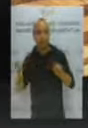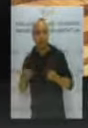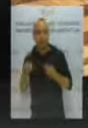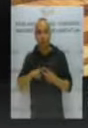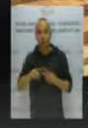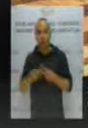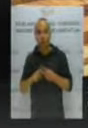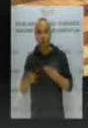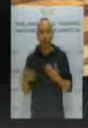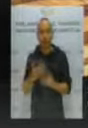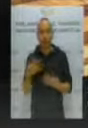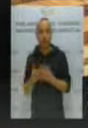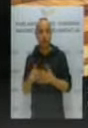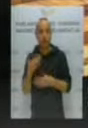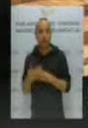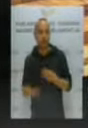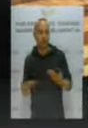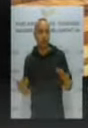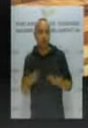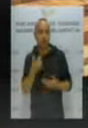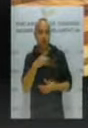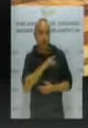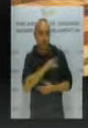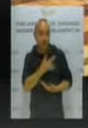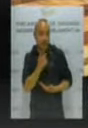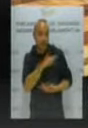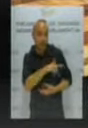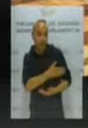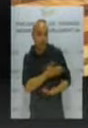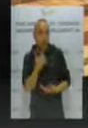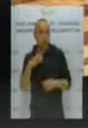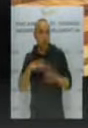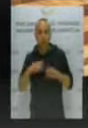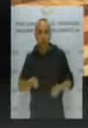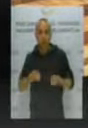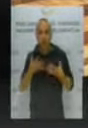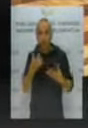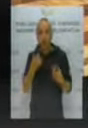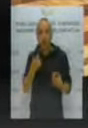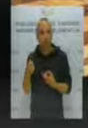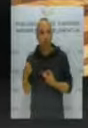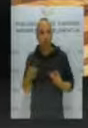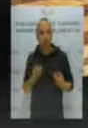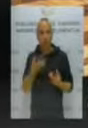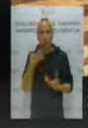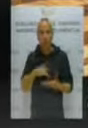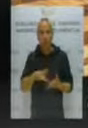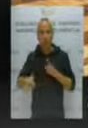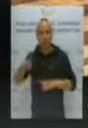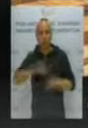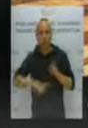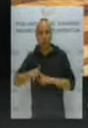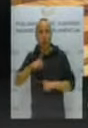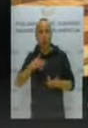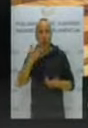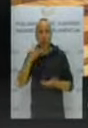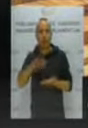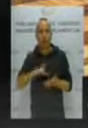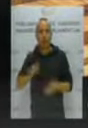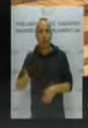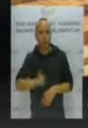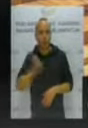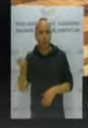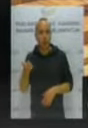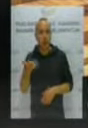sí, efectivamente sí. Pero no, la comunicación es necesaria, es necesario comunicar a los ciudadanos cuando surge un problema, cuando tienen una oportunidad